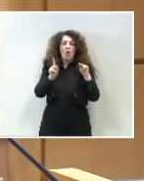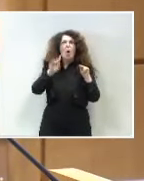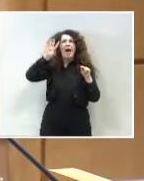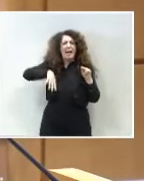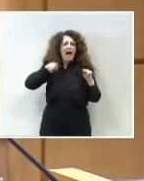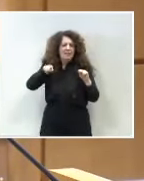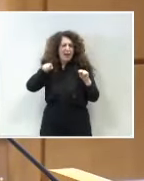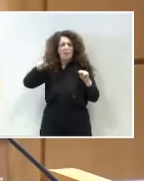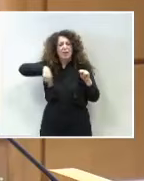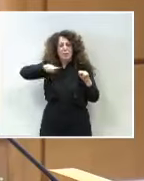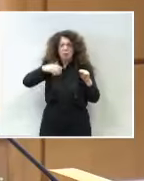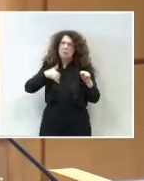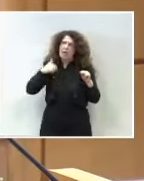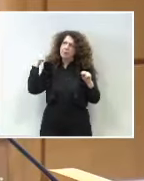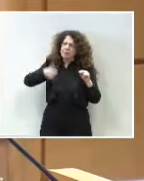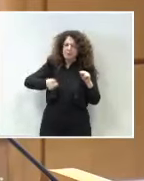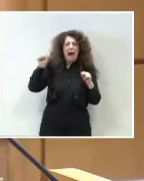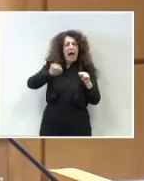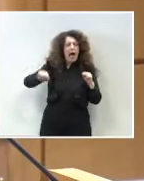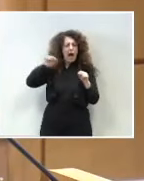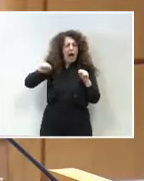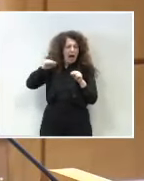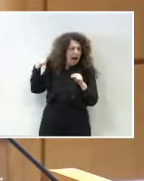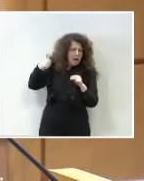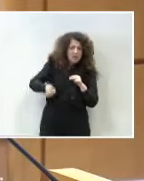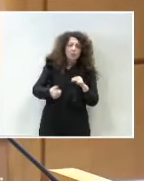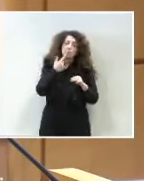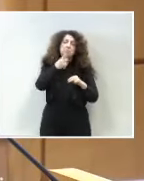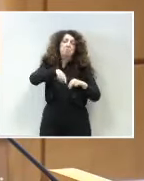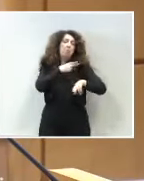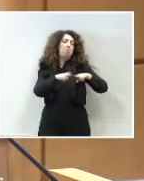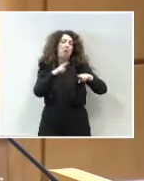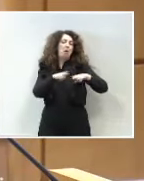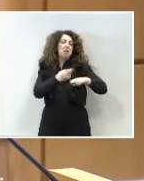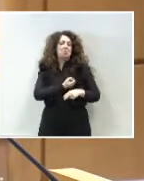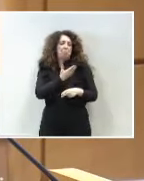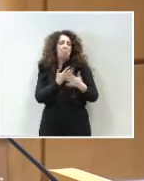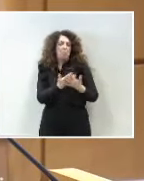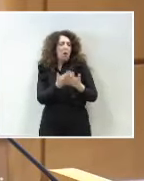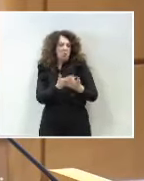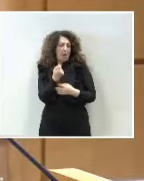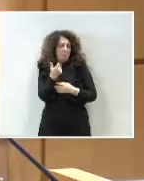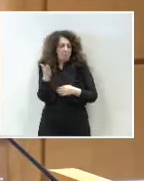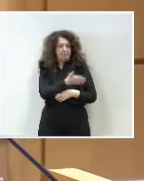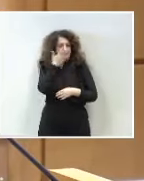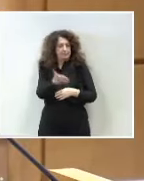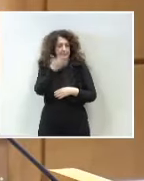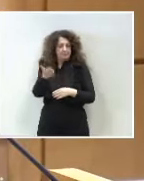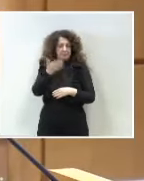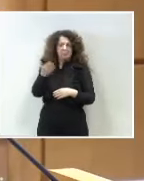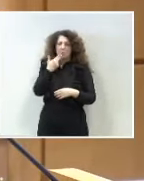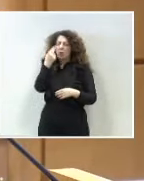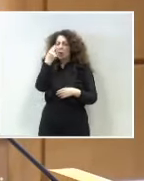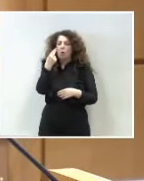también lidiamos desde hace décadas con la falta de voluntad política de varios gobiernos del Estado que se han caracterizado por su